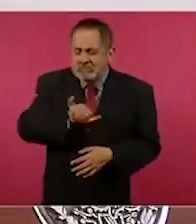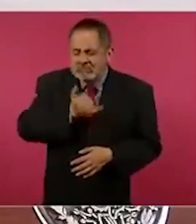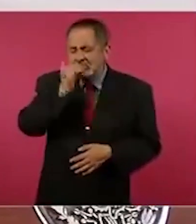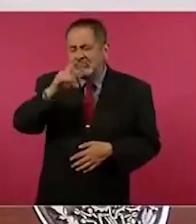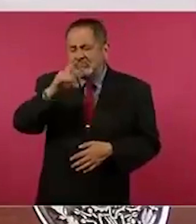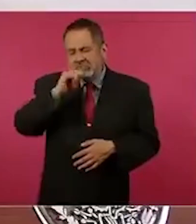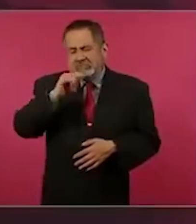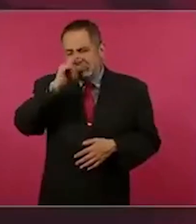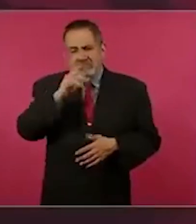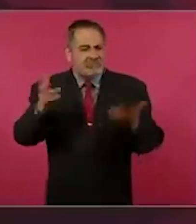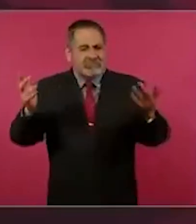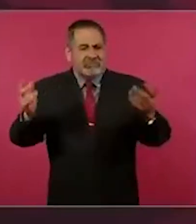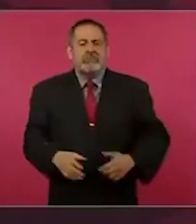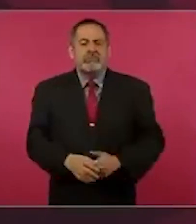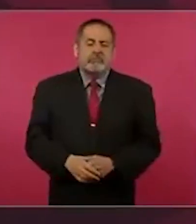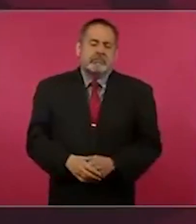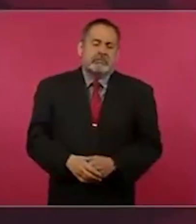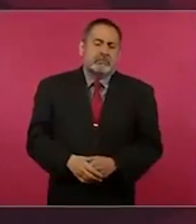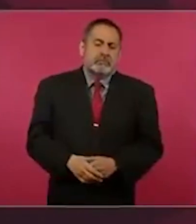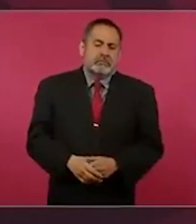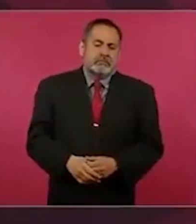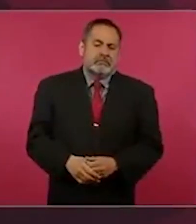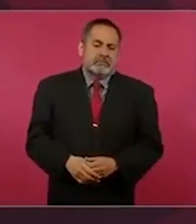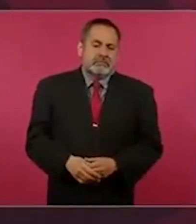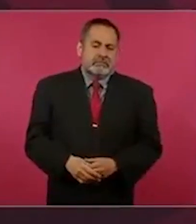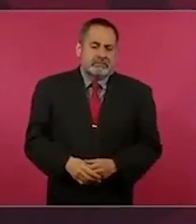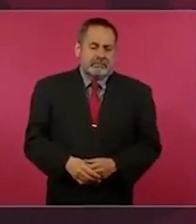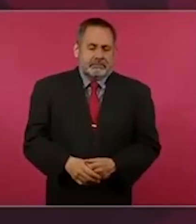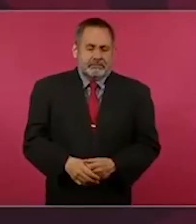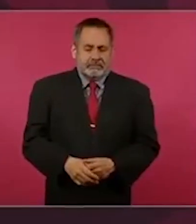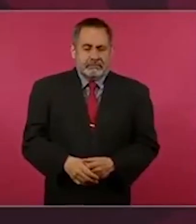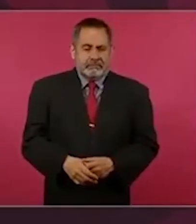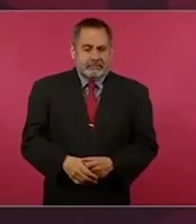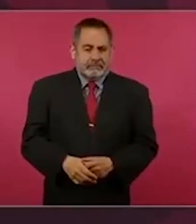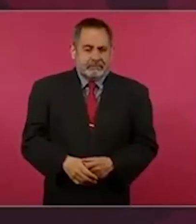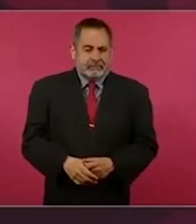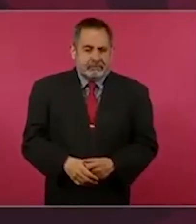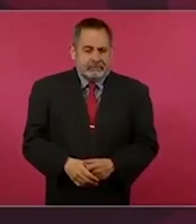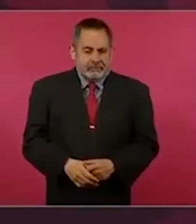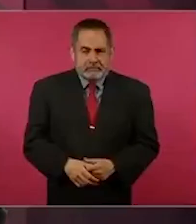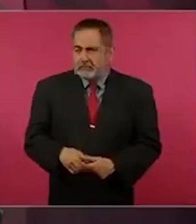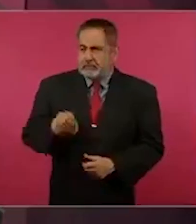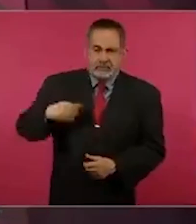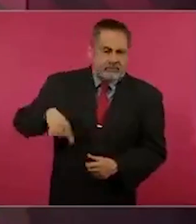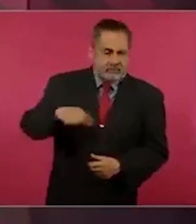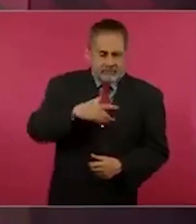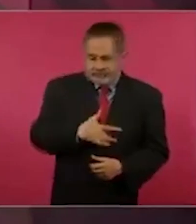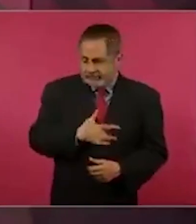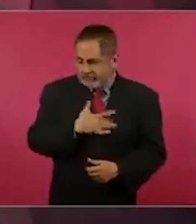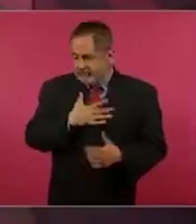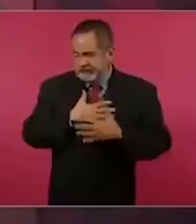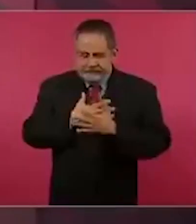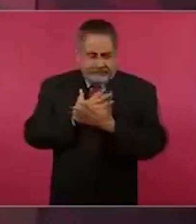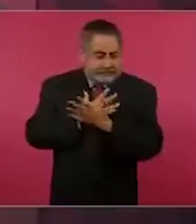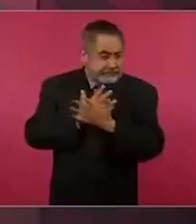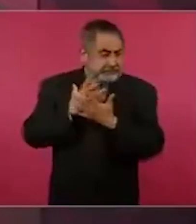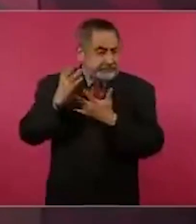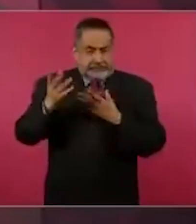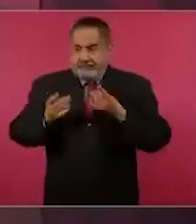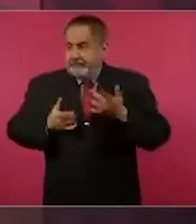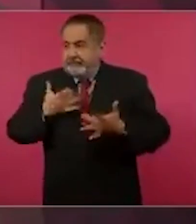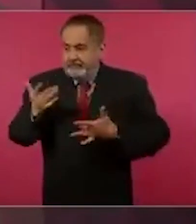nos apasionamos, nos excedemos,